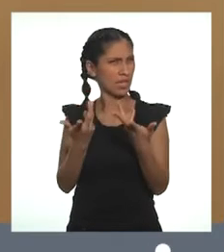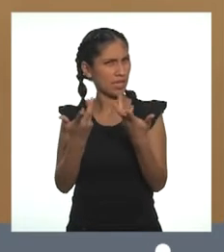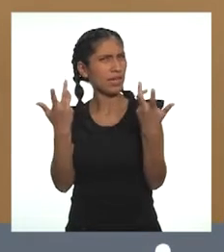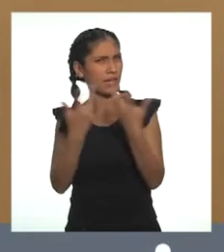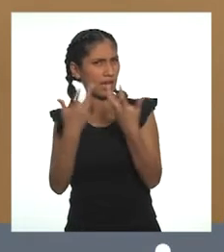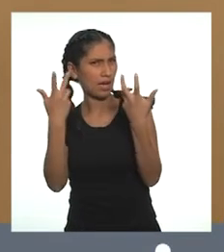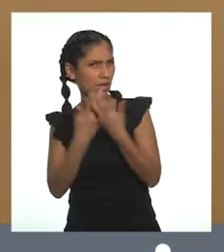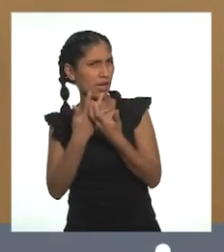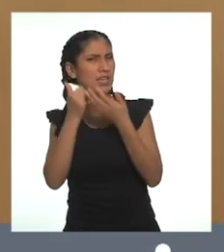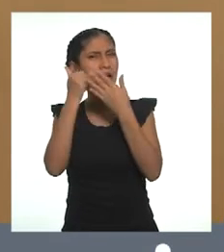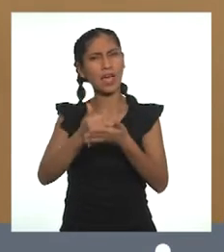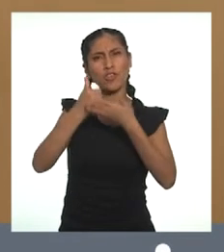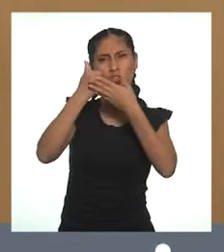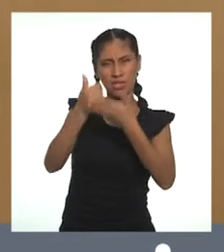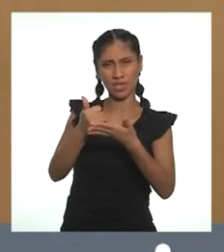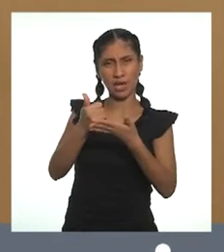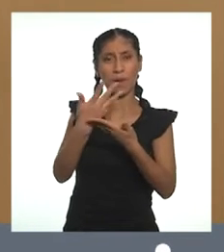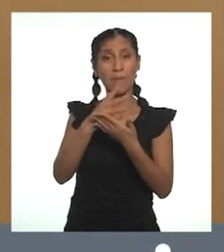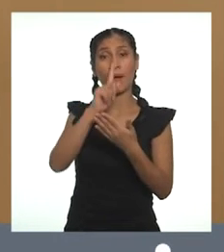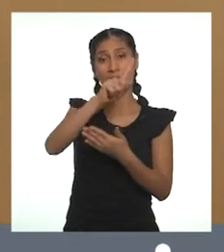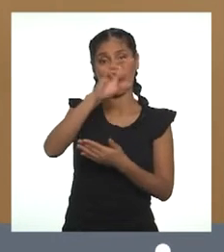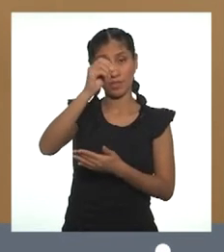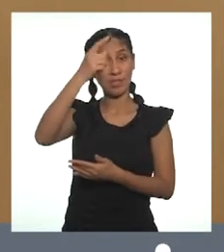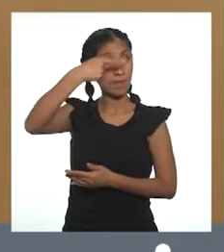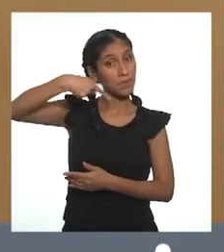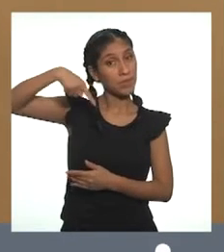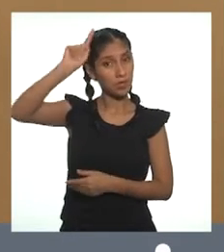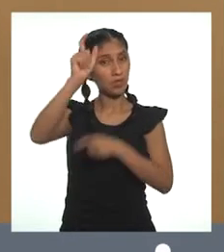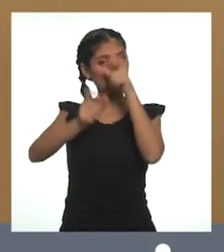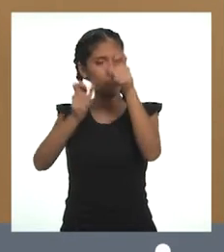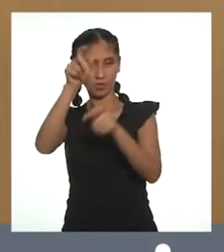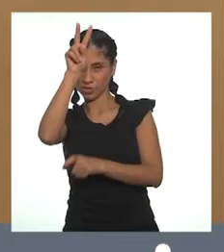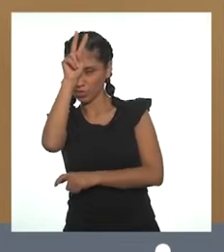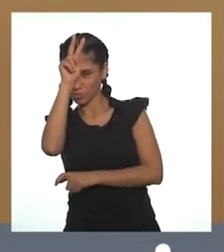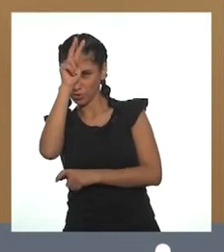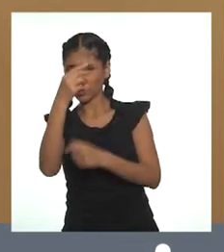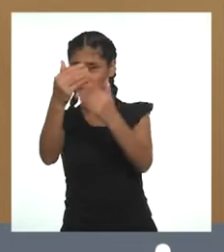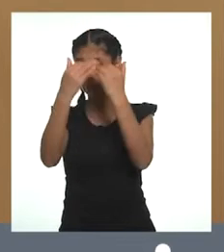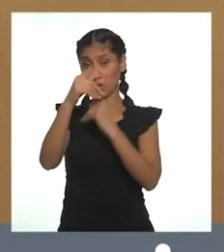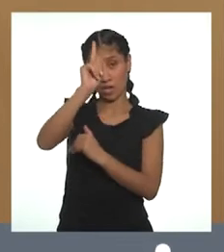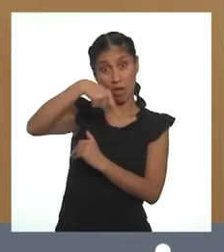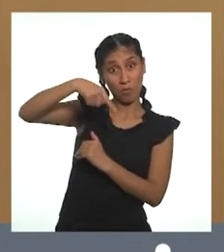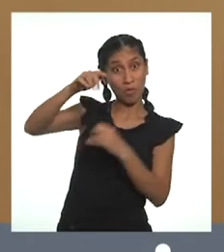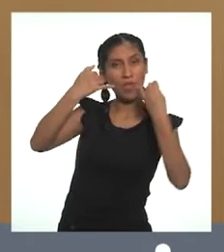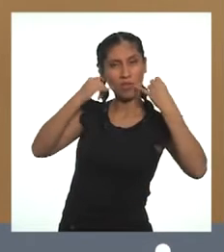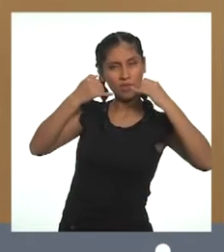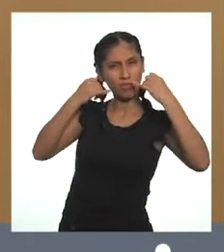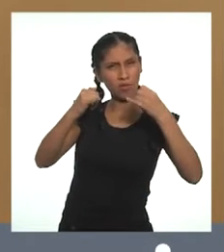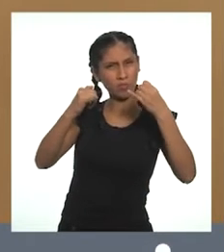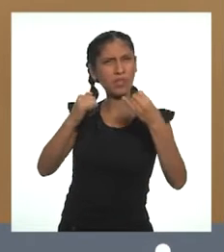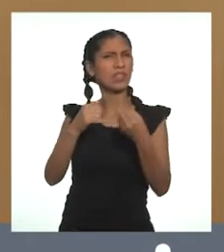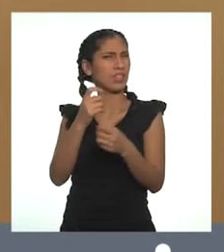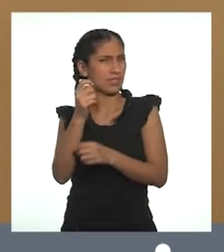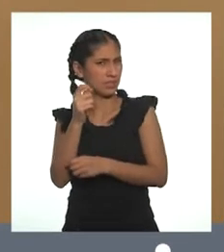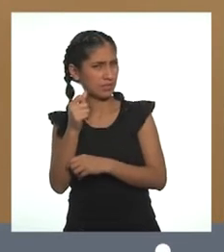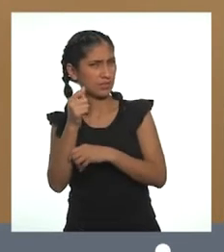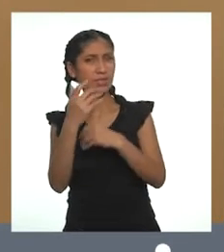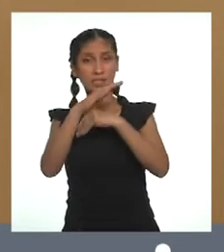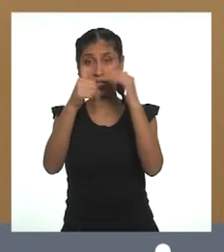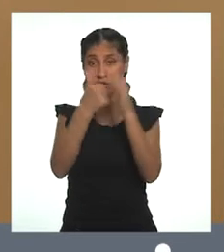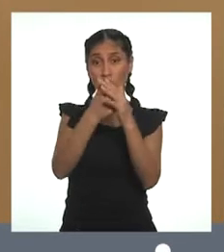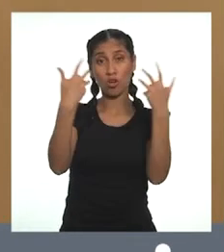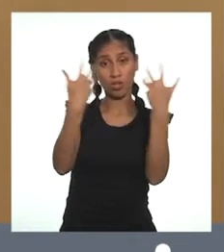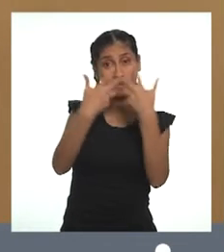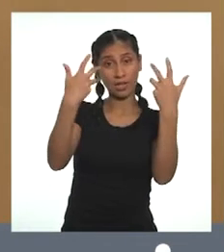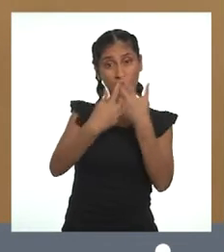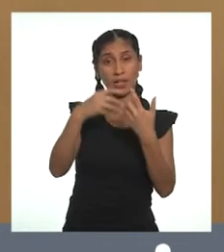modalidad. Los beneficiarían a 10 millones de peruanos. El aprobado Informe Multianual de